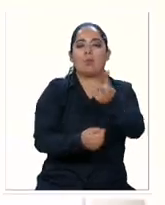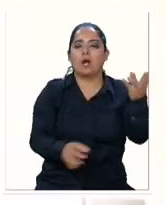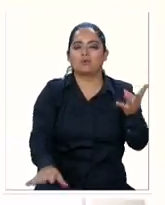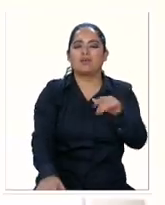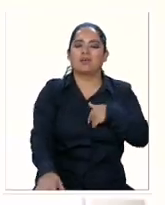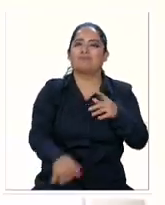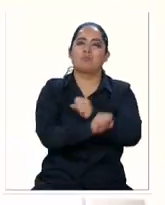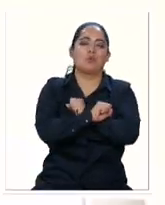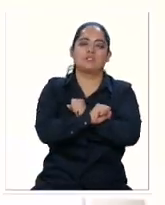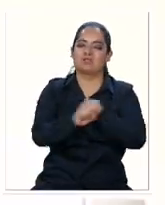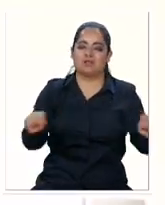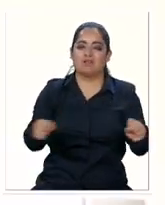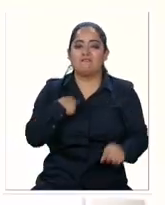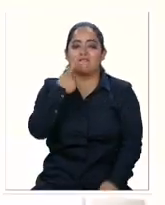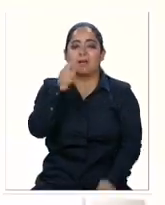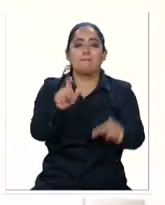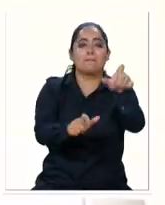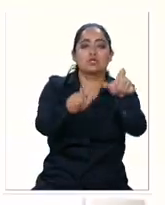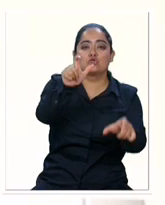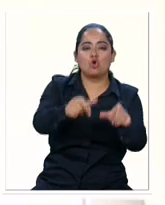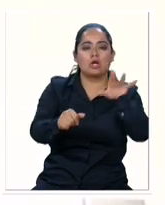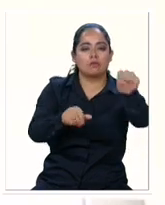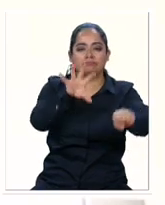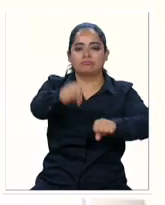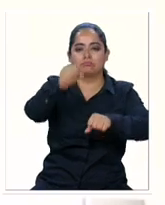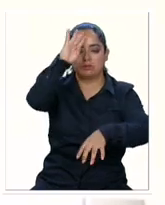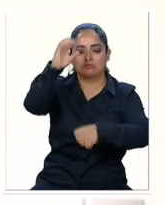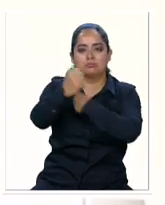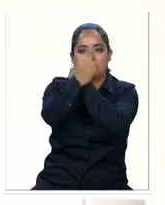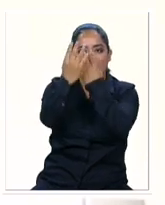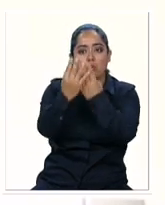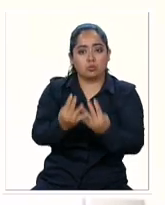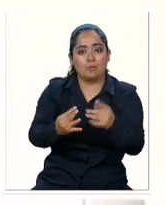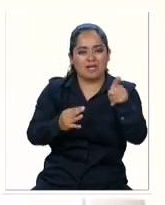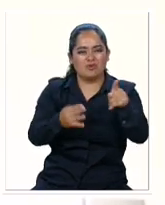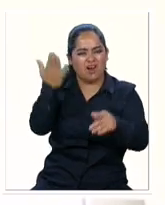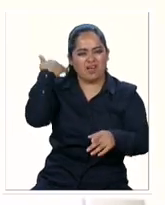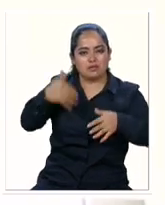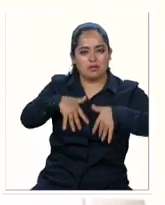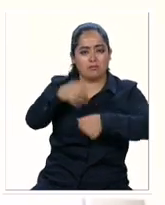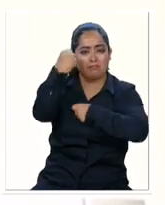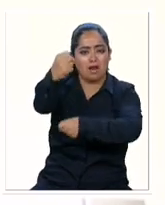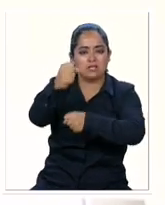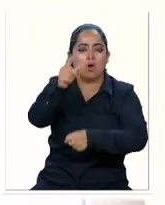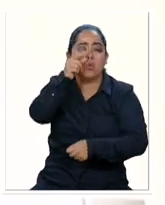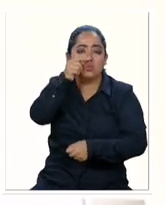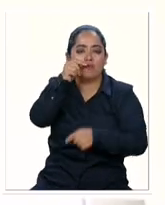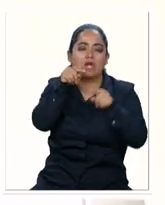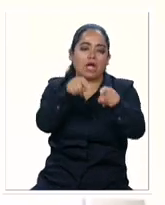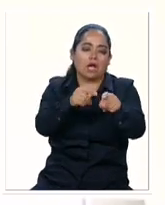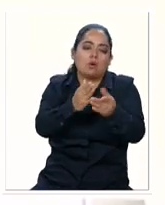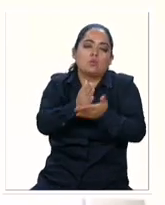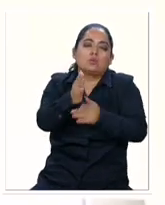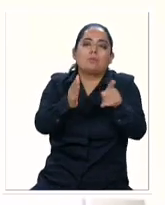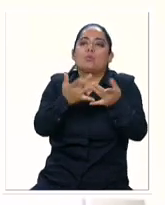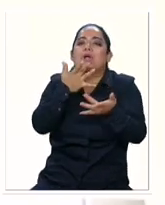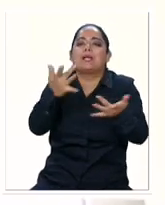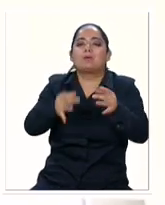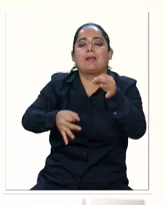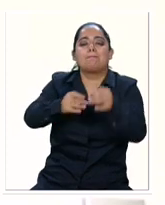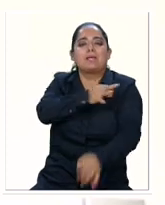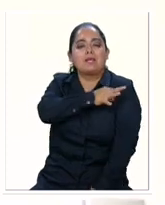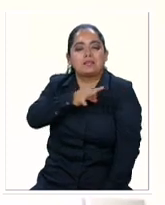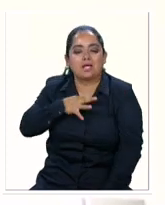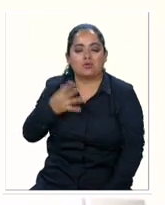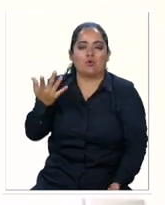construir un listado de los denominados presos de la revuelta, dado que el Ministerio Público, los Tribunales de Justicia o el Ministerio del